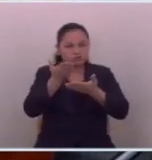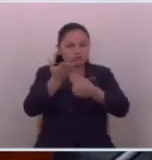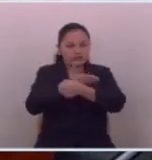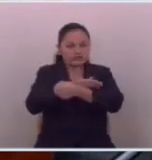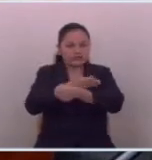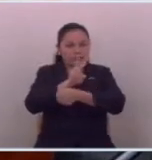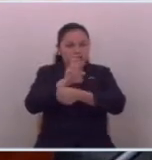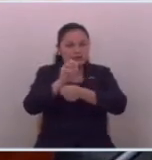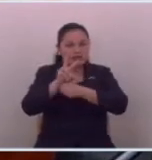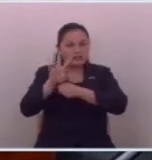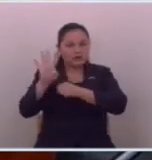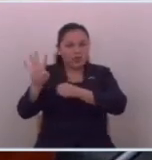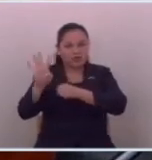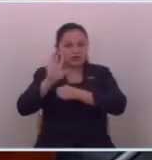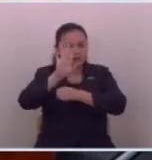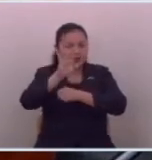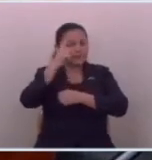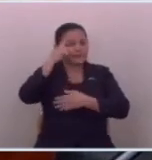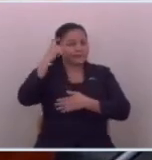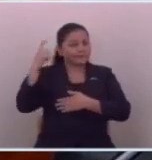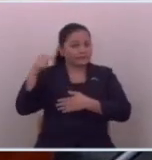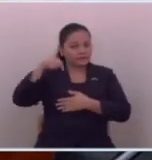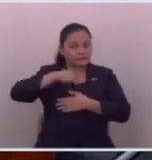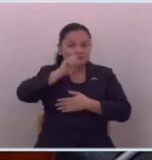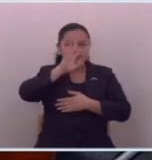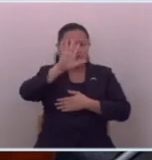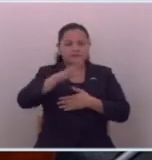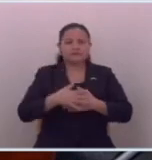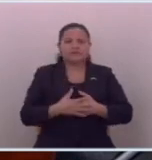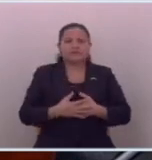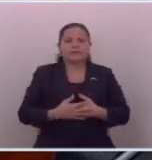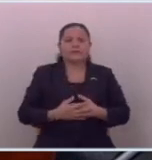en el 2024 y se van a acordar de estas palabras